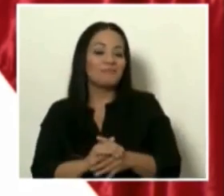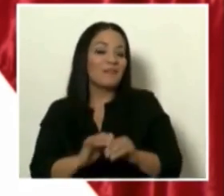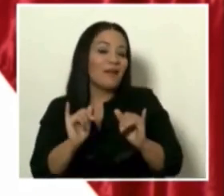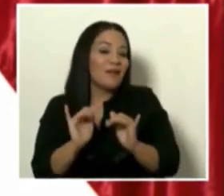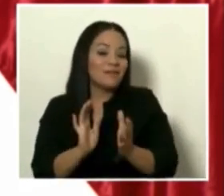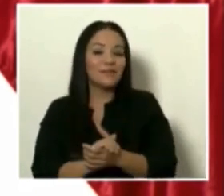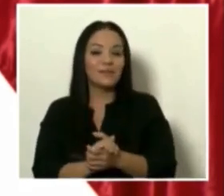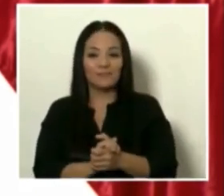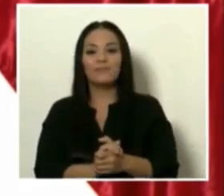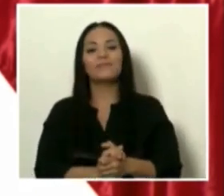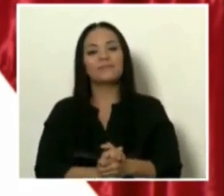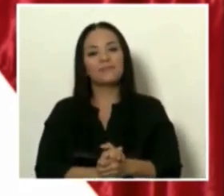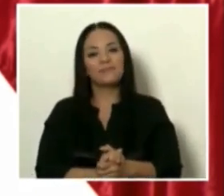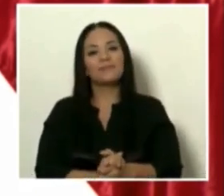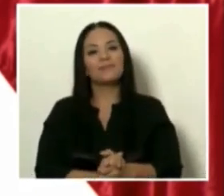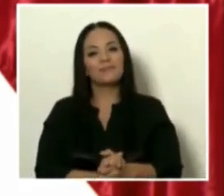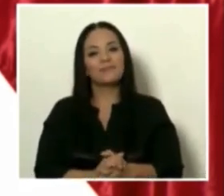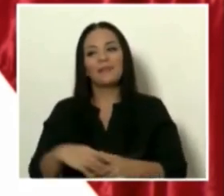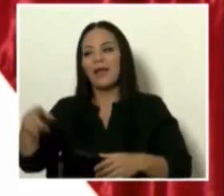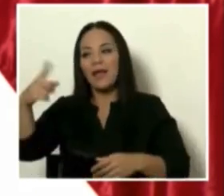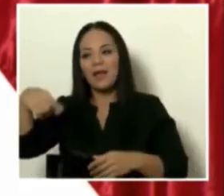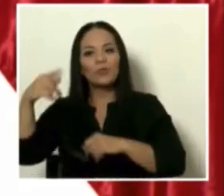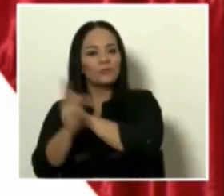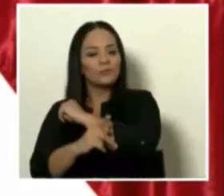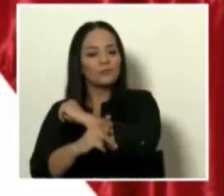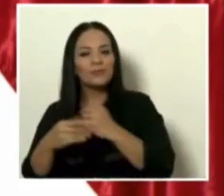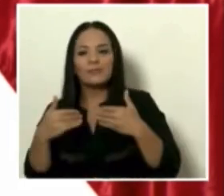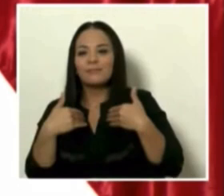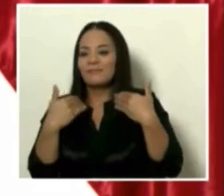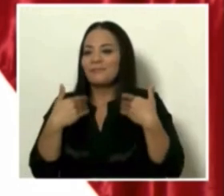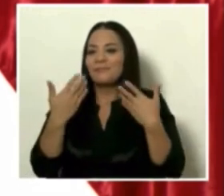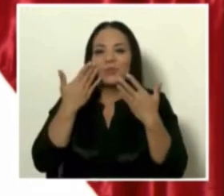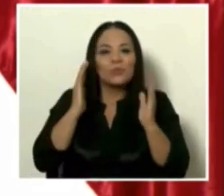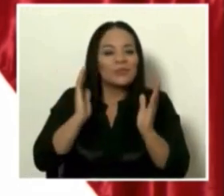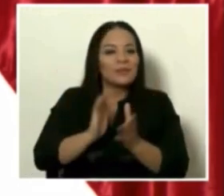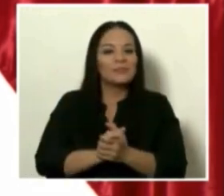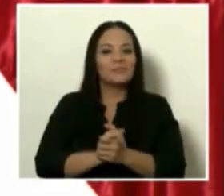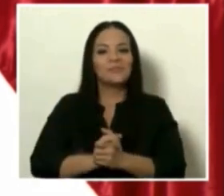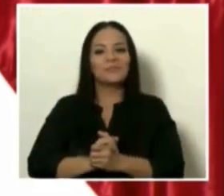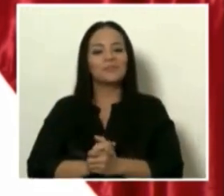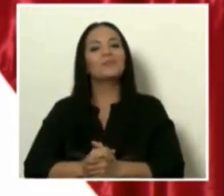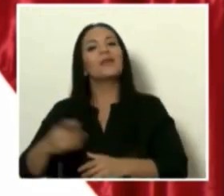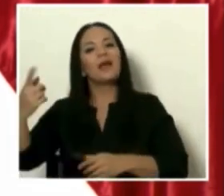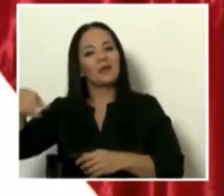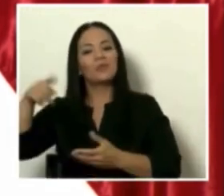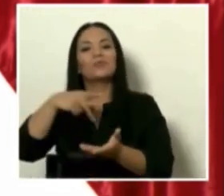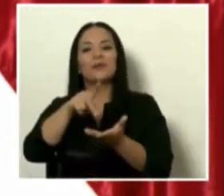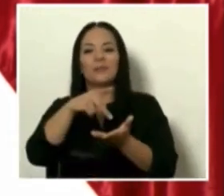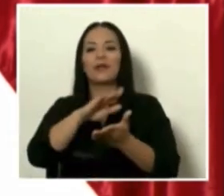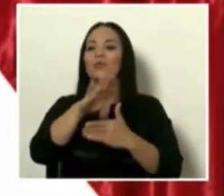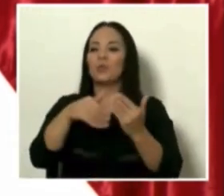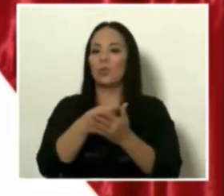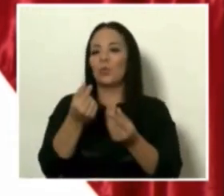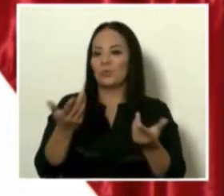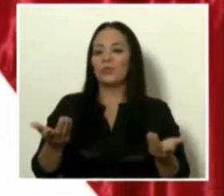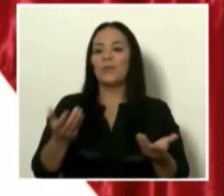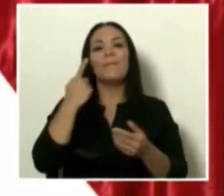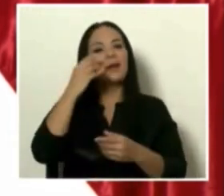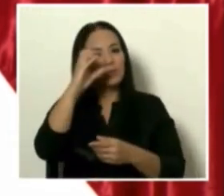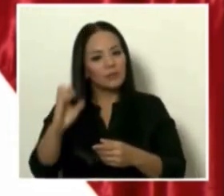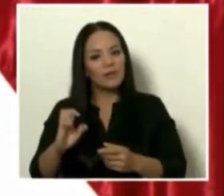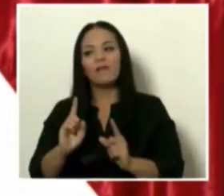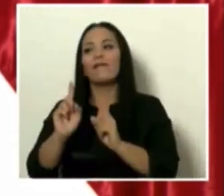el entusiasmo de esos países que ellos o no sé cómo se van a arreglar, van a pagar el costo de que Costa Rica